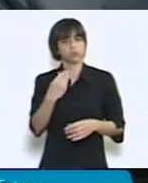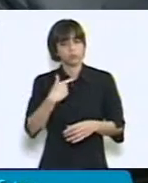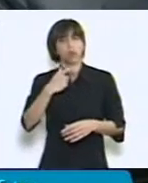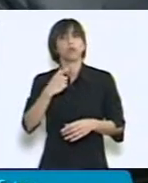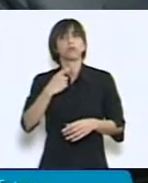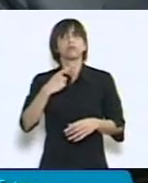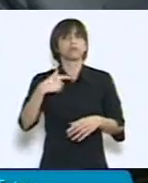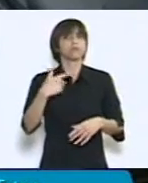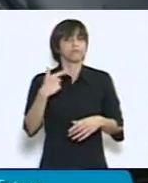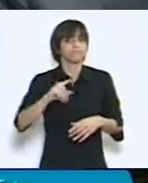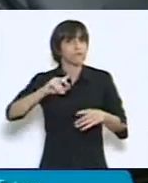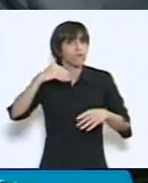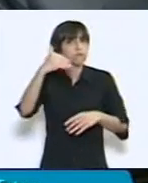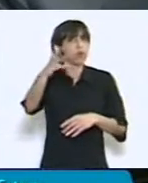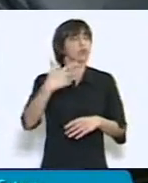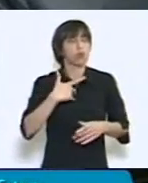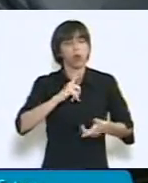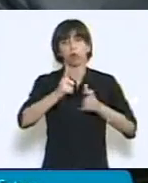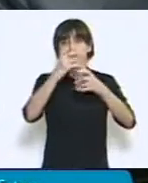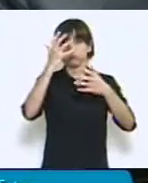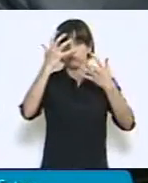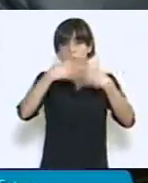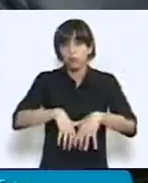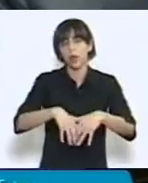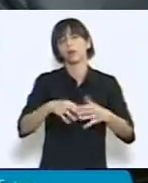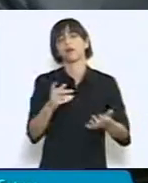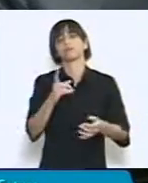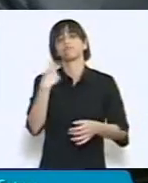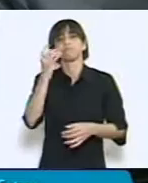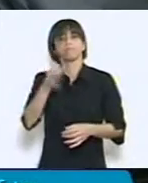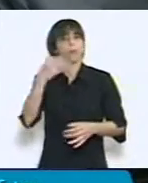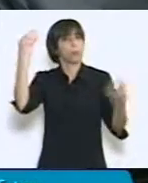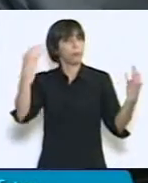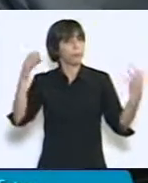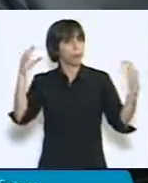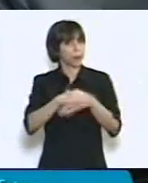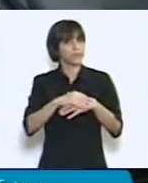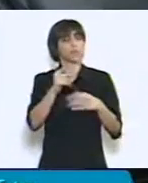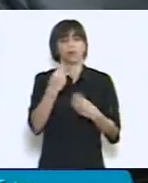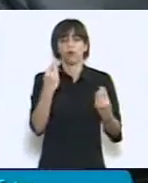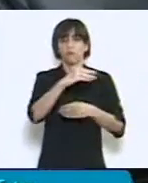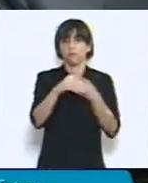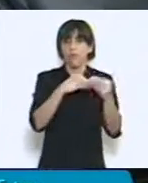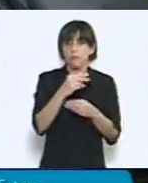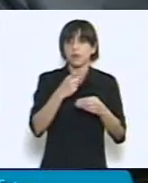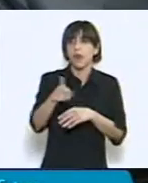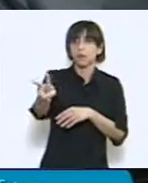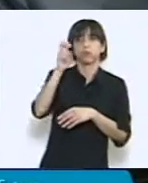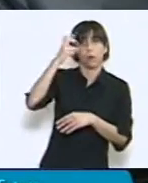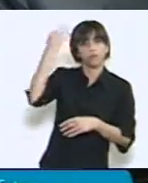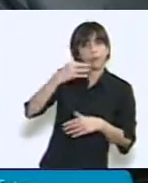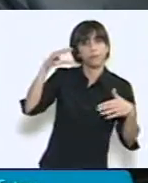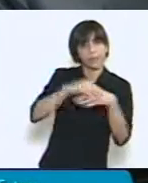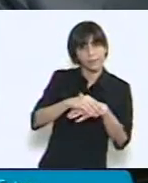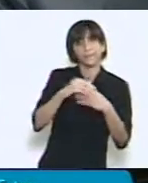segunda generación que no cabe duda corresponde a un verdadero estado de bienestar y garantiza la